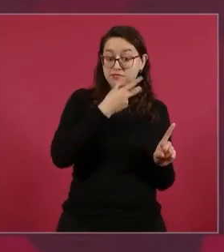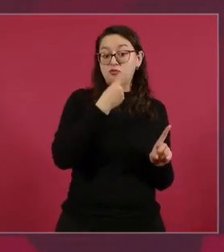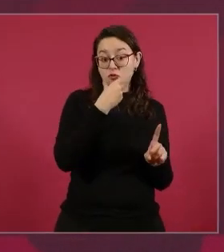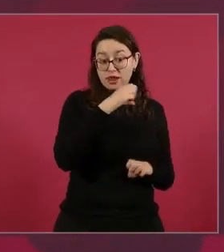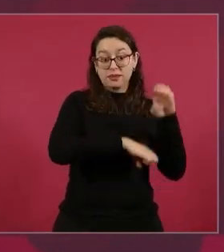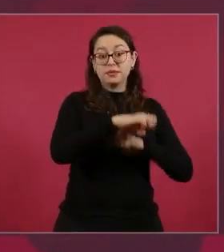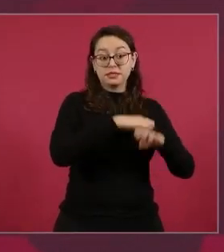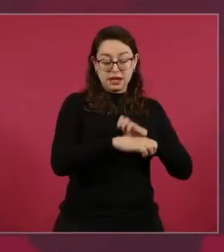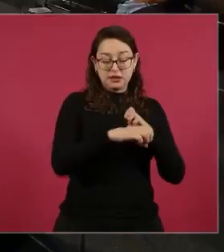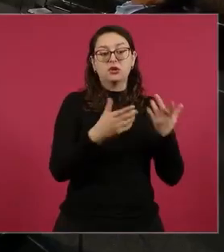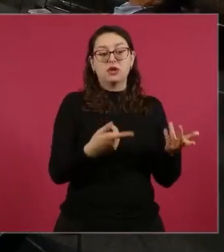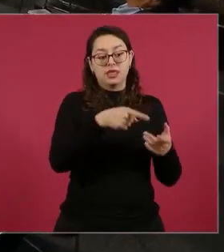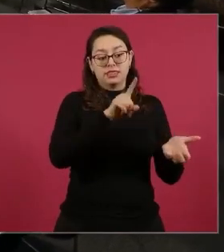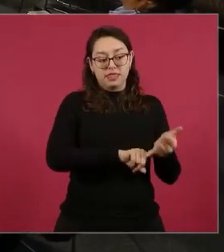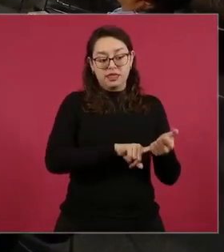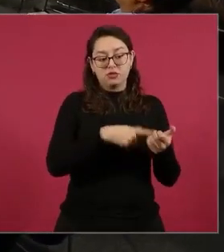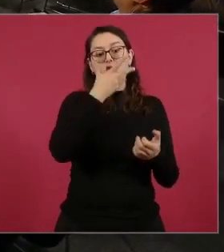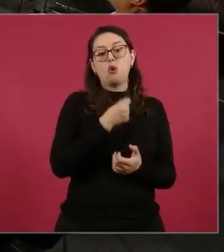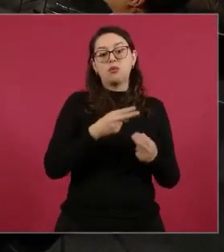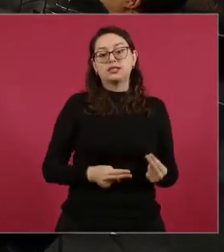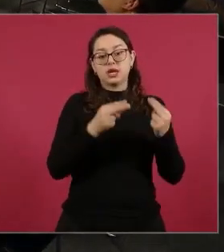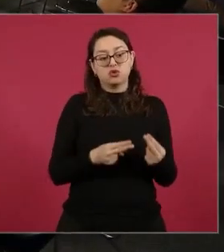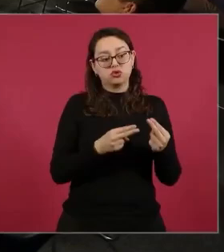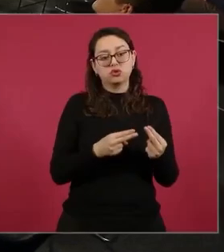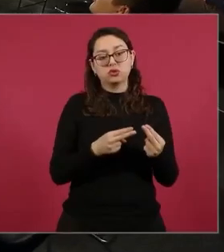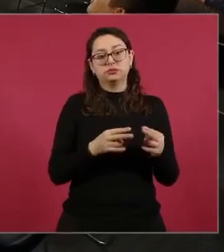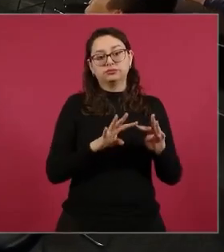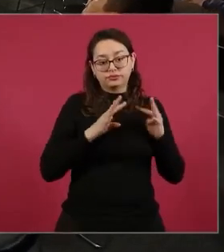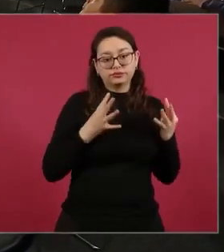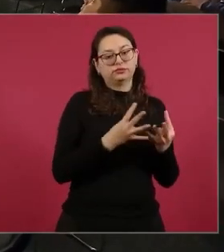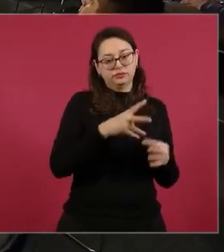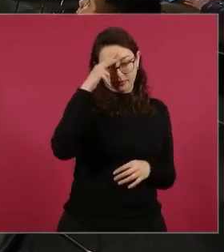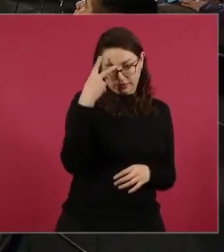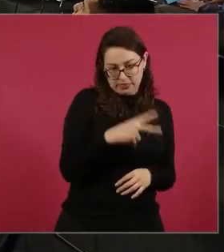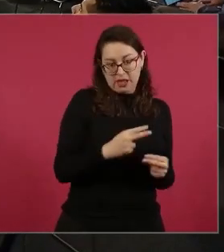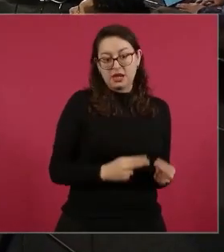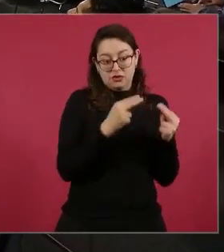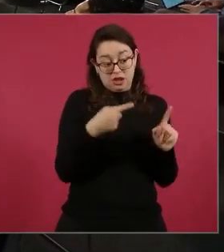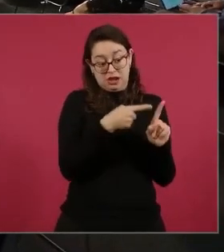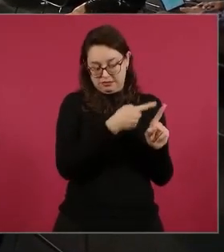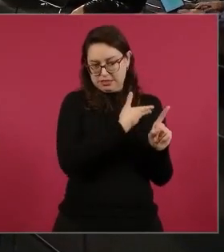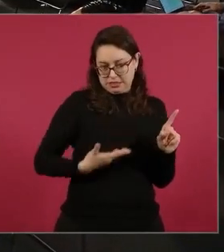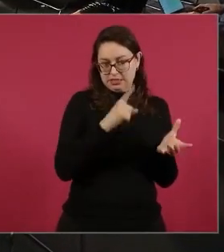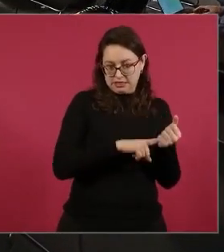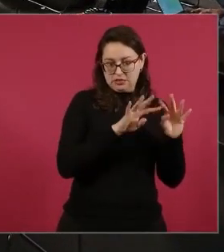negocios como se llama eran hombres de negocios pero ahora cómo se llama consejo mexicano de negocios consejo mexicano de negocios es el presidente